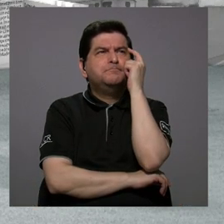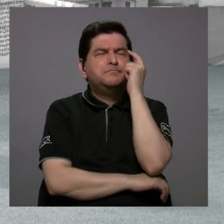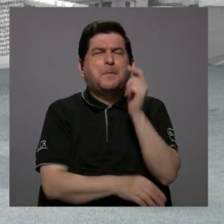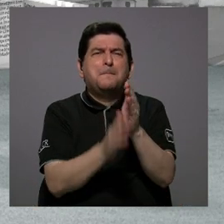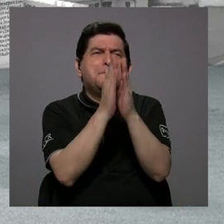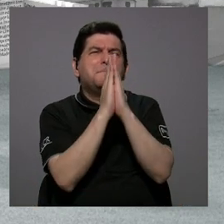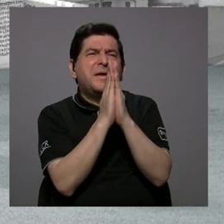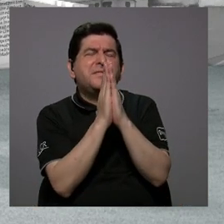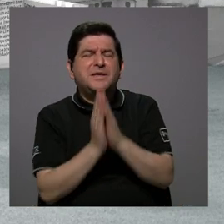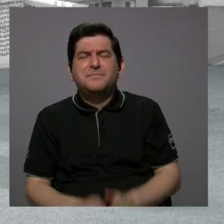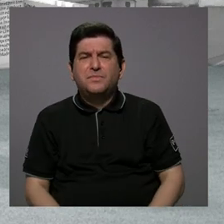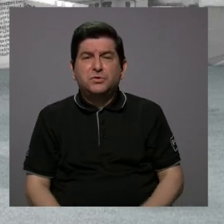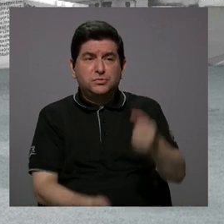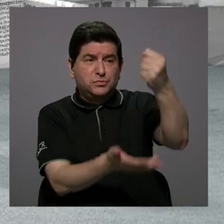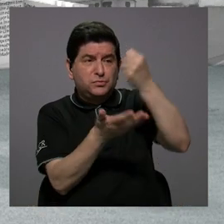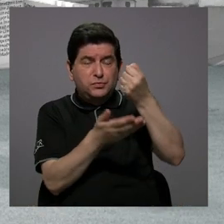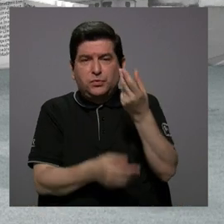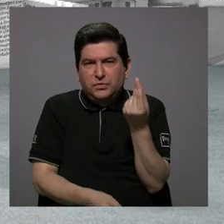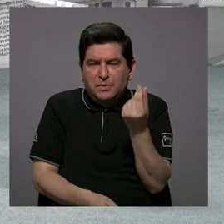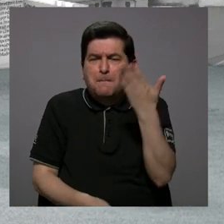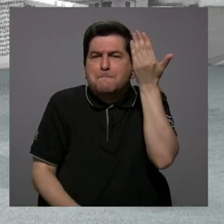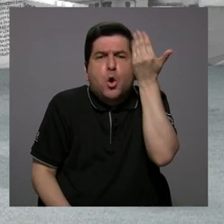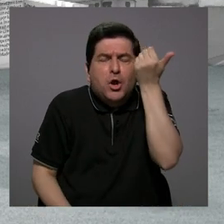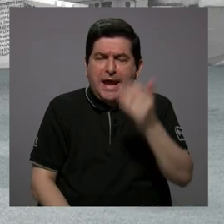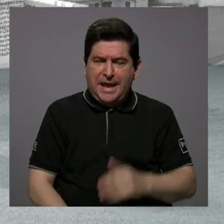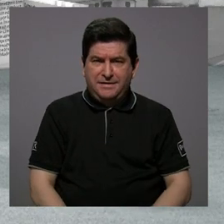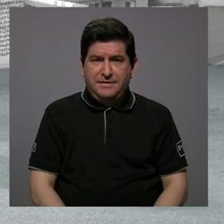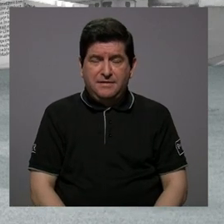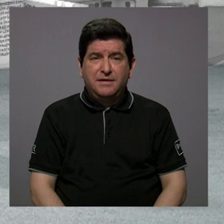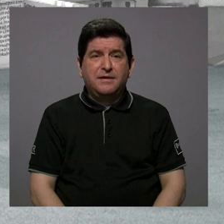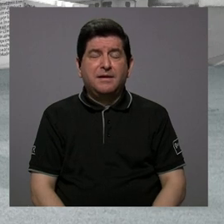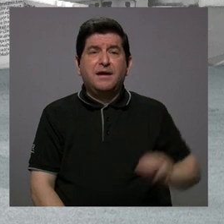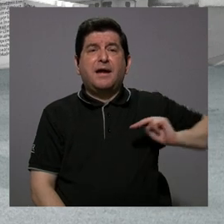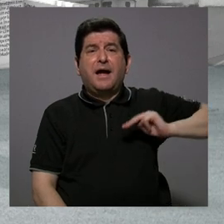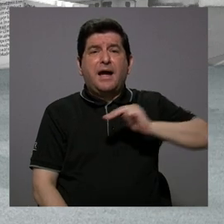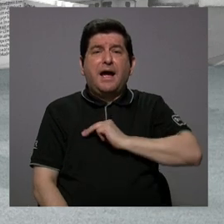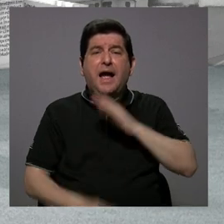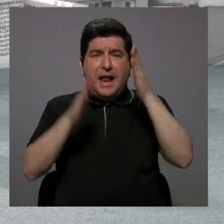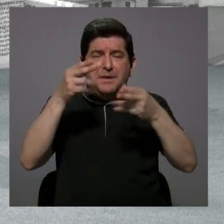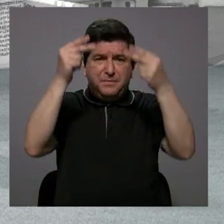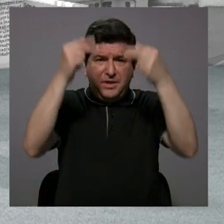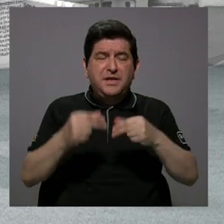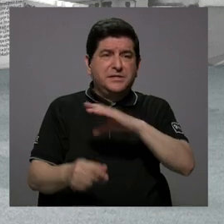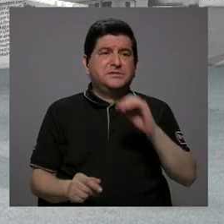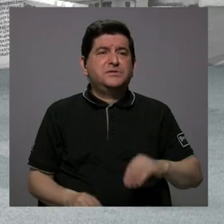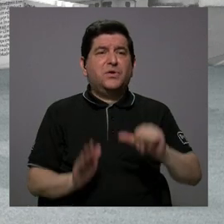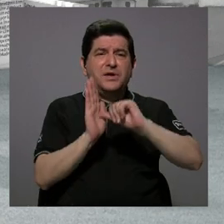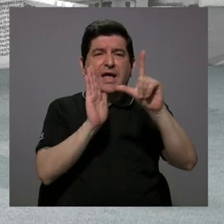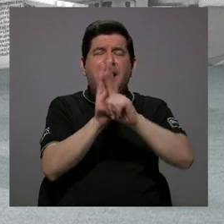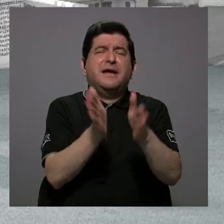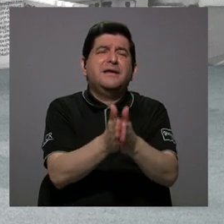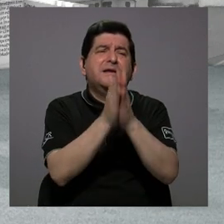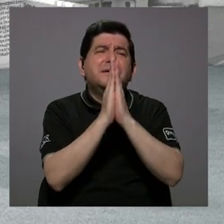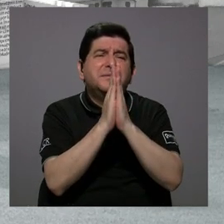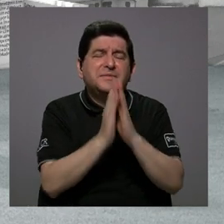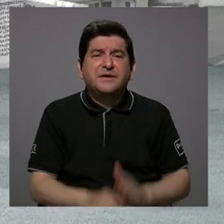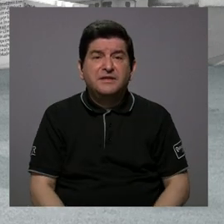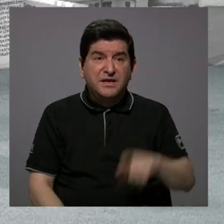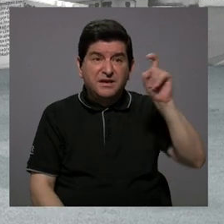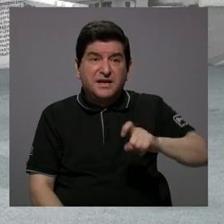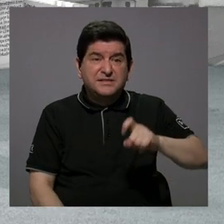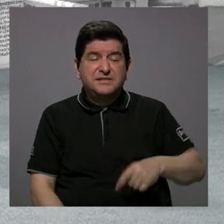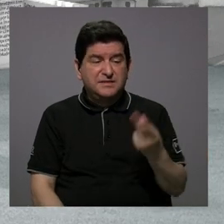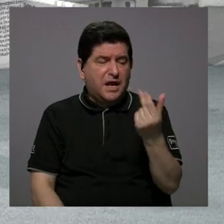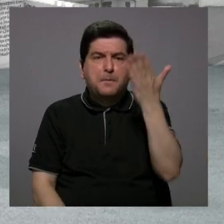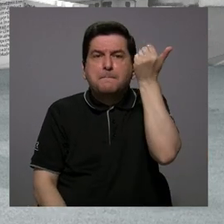imploramos más recursos? ¿Por qué vamos al ministro de Hacienda y por qué vamos a la Asamblea Legislativa y les decimos que requerimos